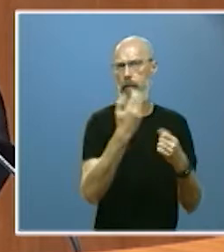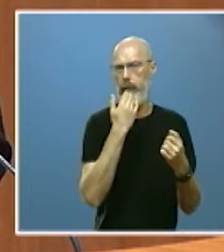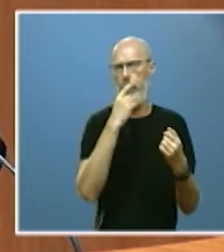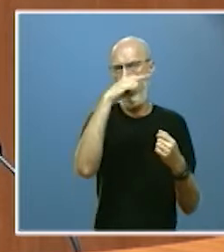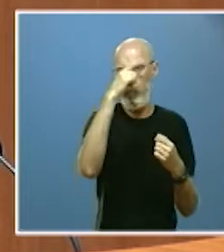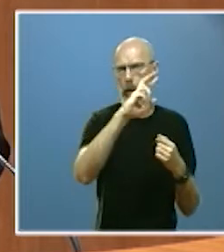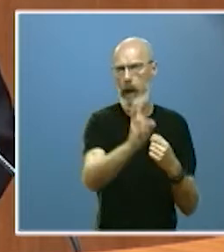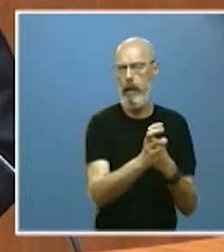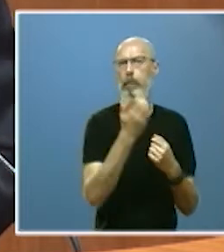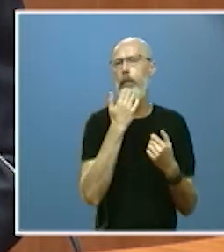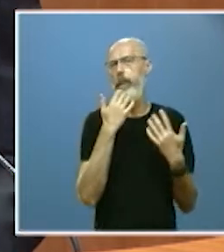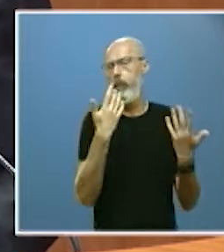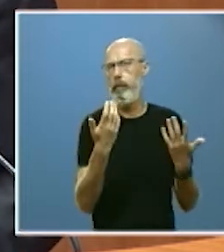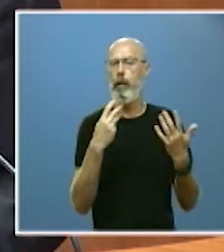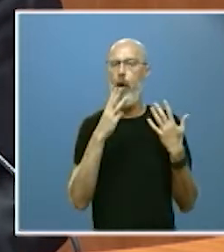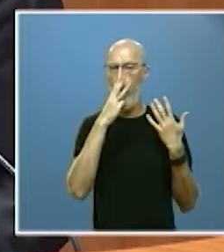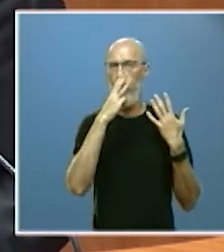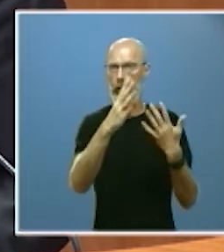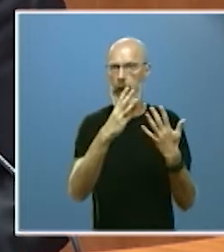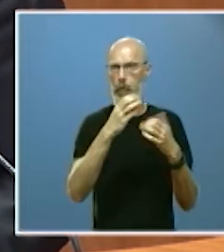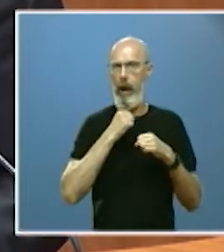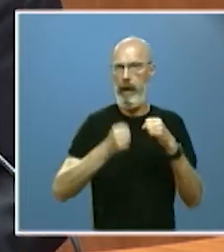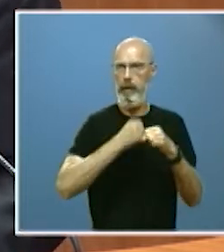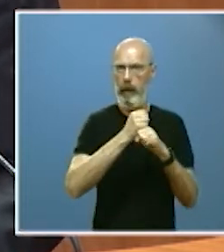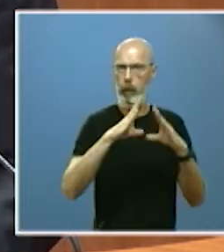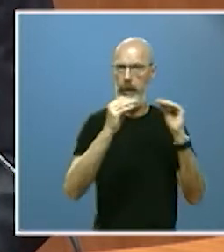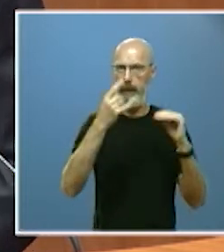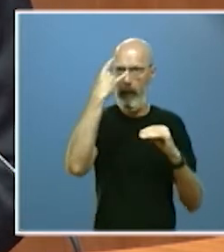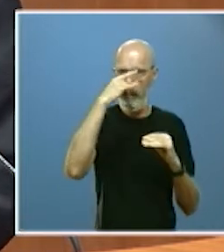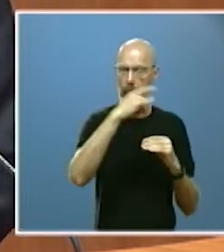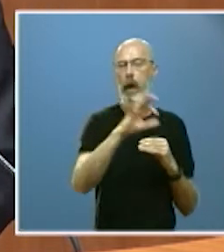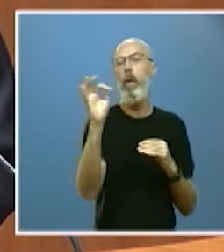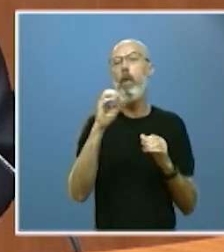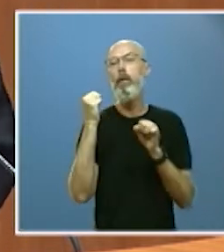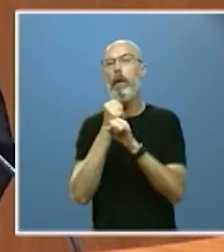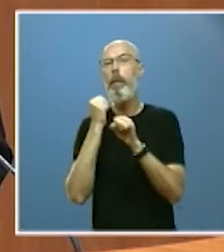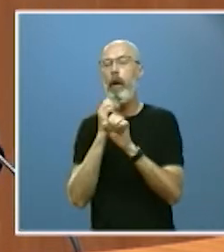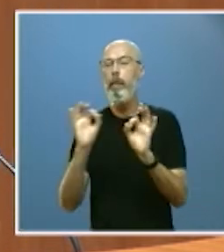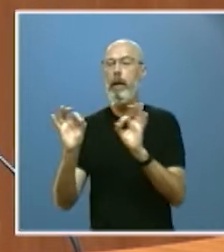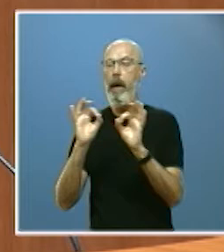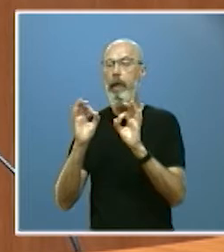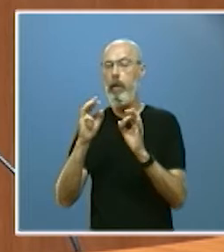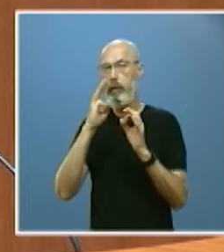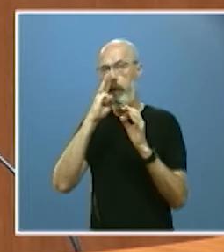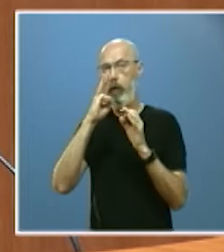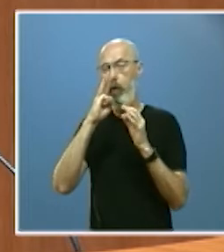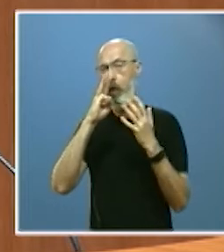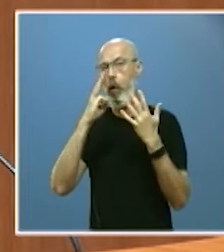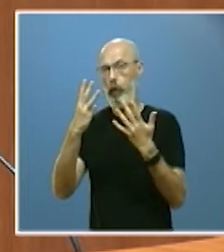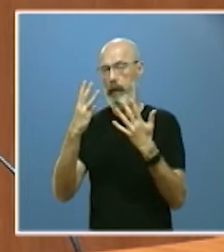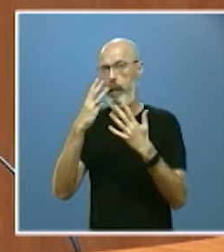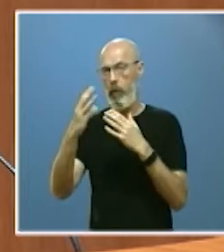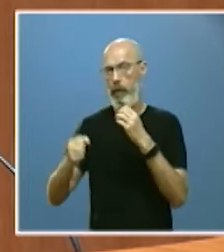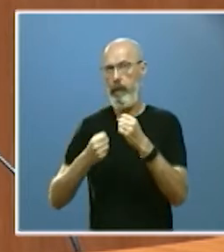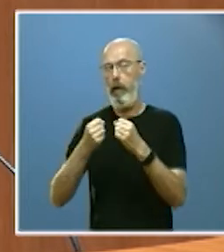destacar el octavo centenario de la Universidad de Salamanca o los trabajos de preparación del octavo centenario del inicio de la Catedral de